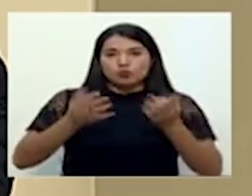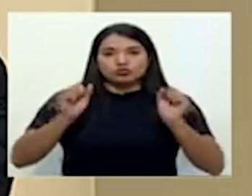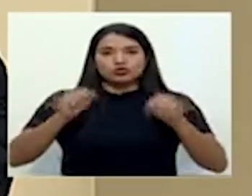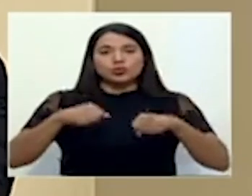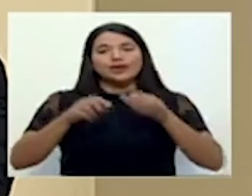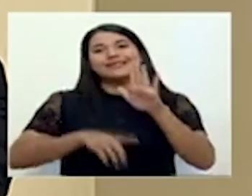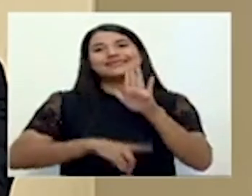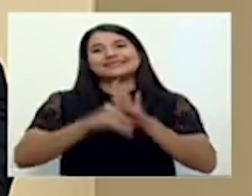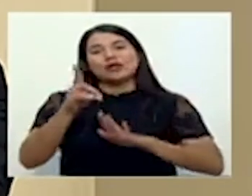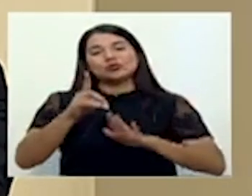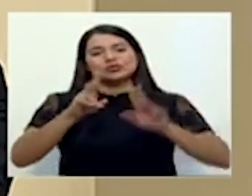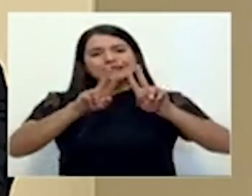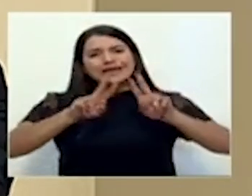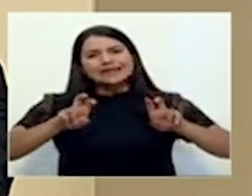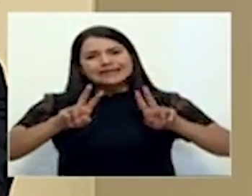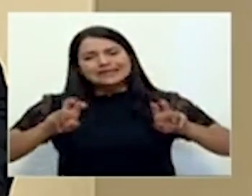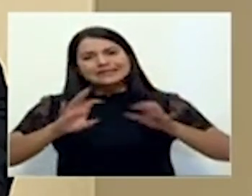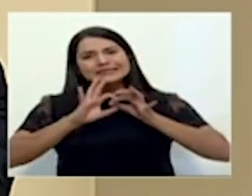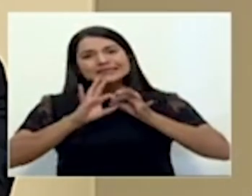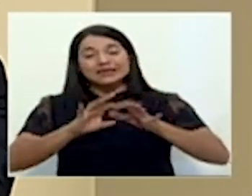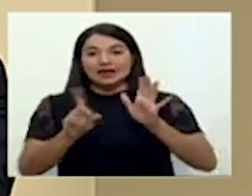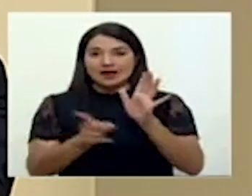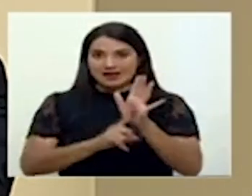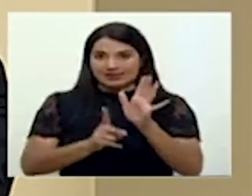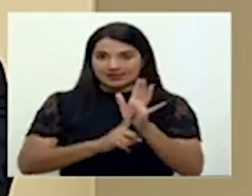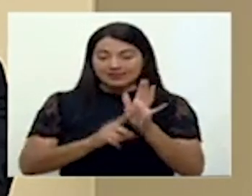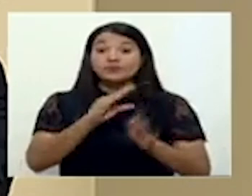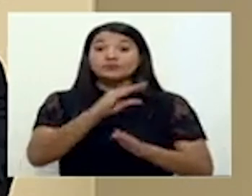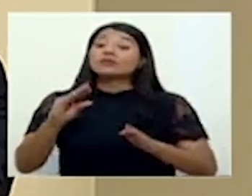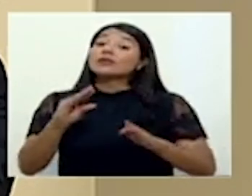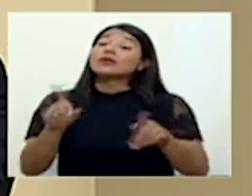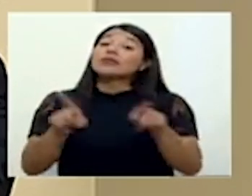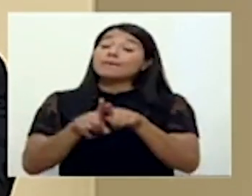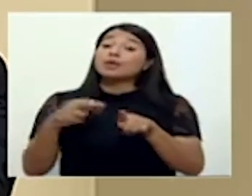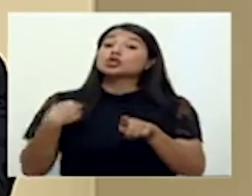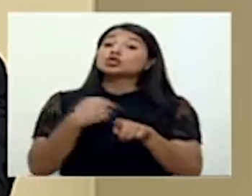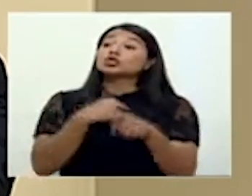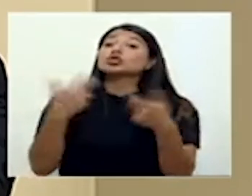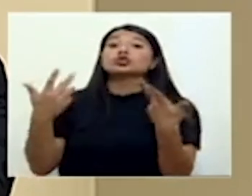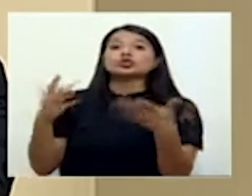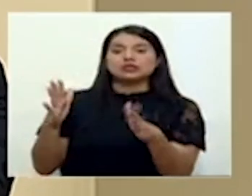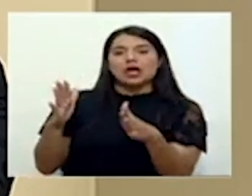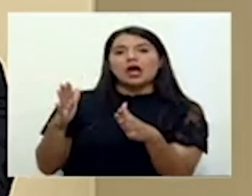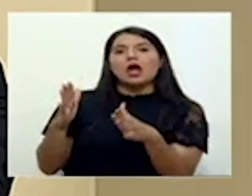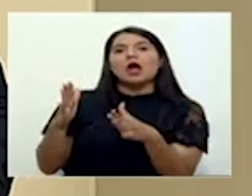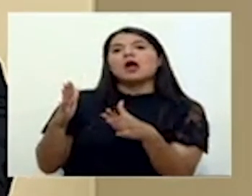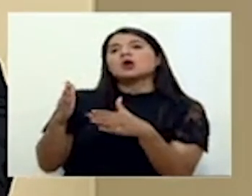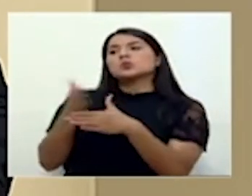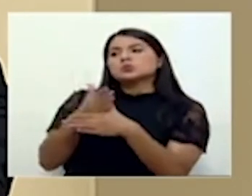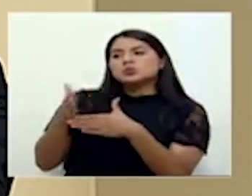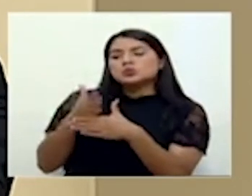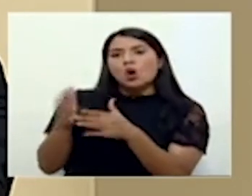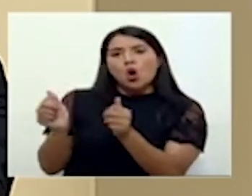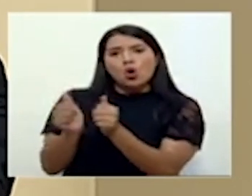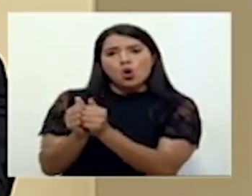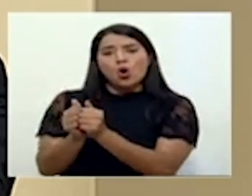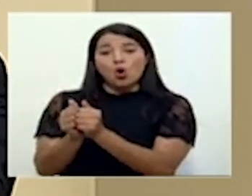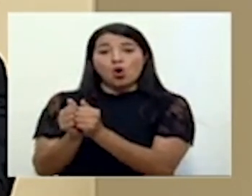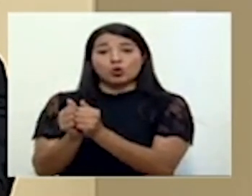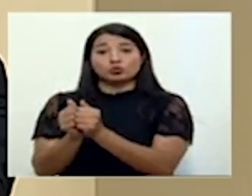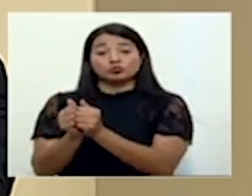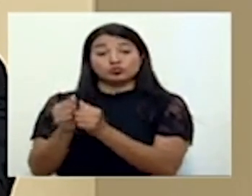estos análisis de las alertas y también hemos compartido con las autoridades municipales, sobre todo